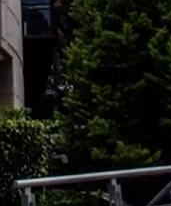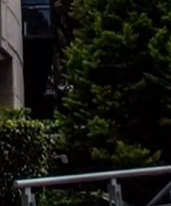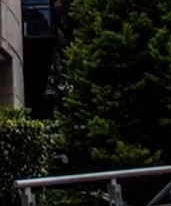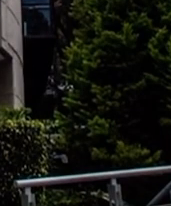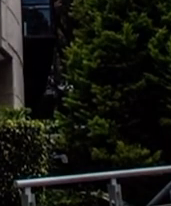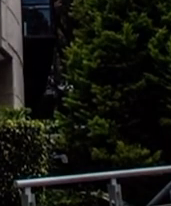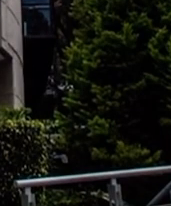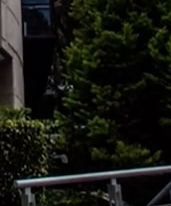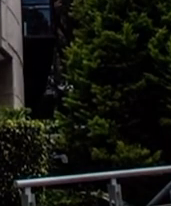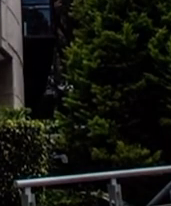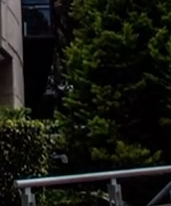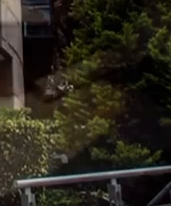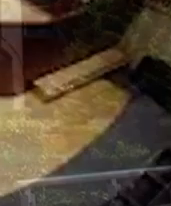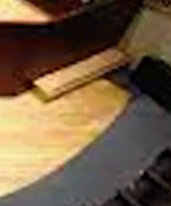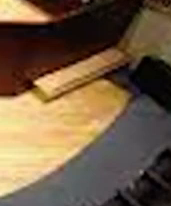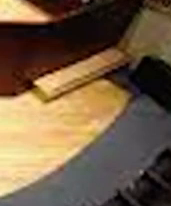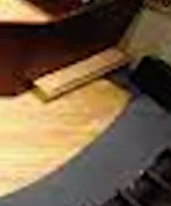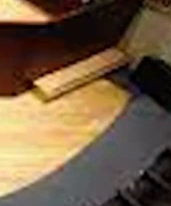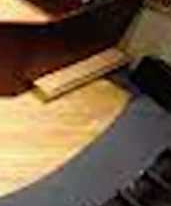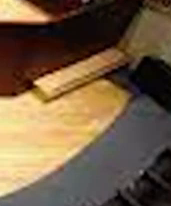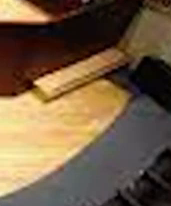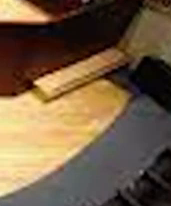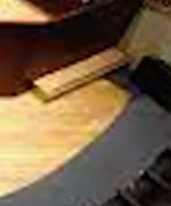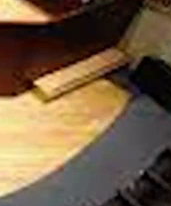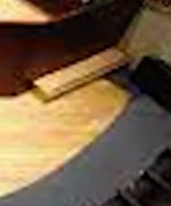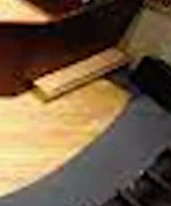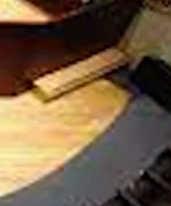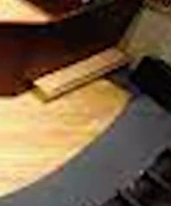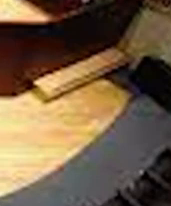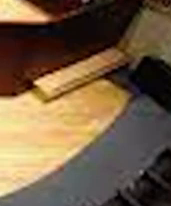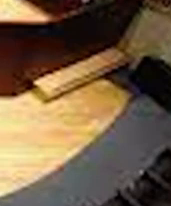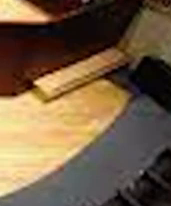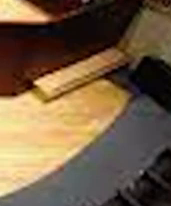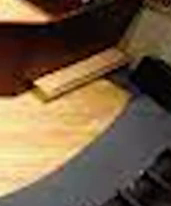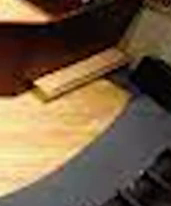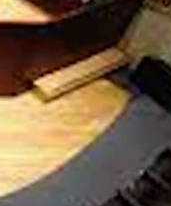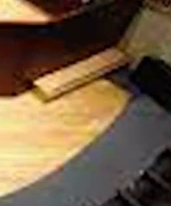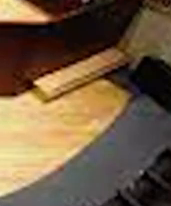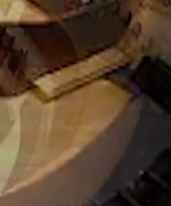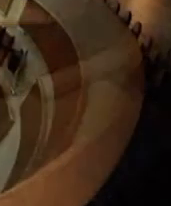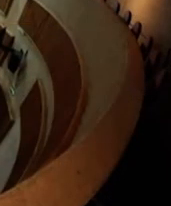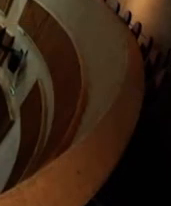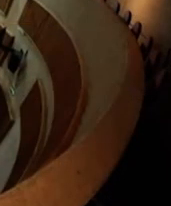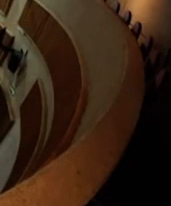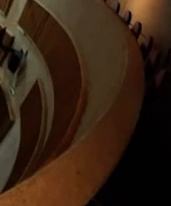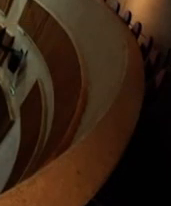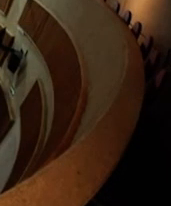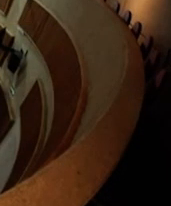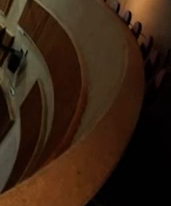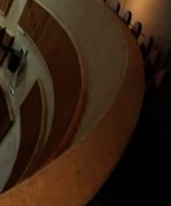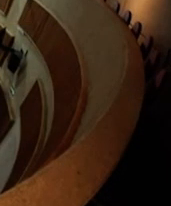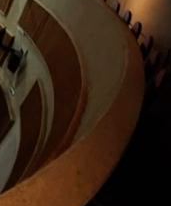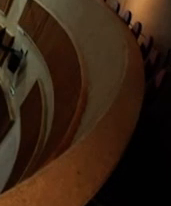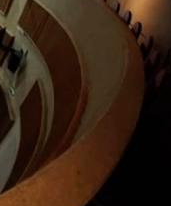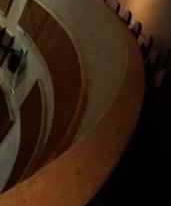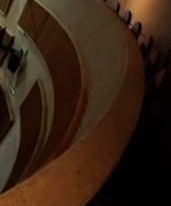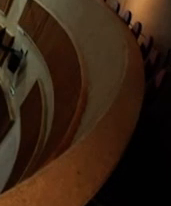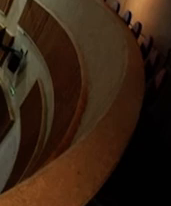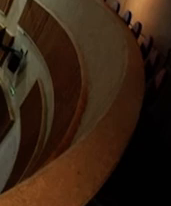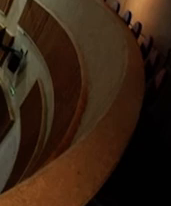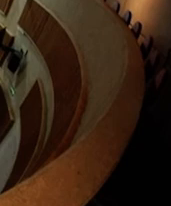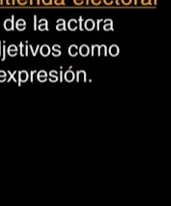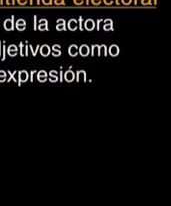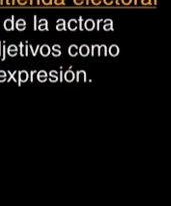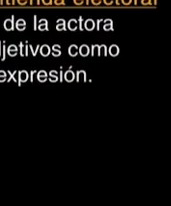Judicial de la Federación consideró que dichas expresiones no constituían violencia política en razón de género, exponiendo algunos de los siguientes